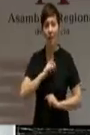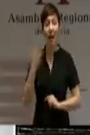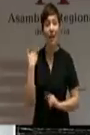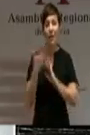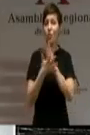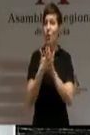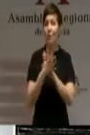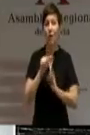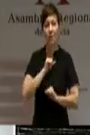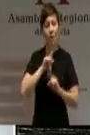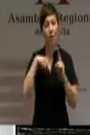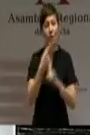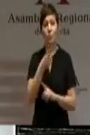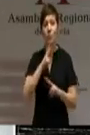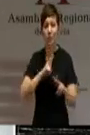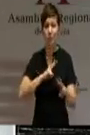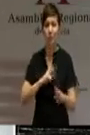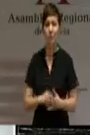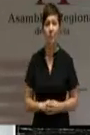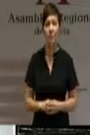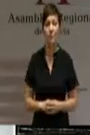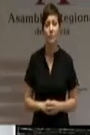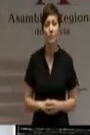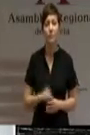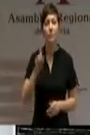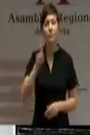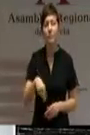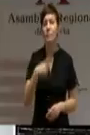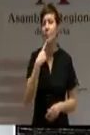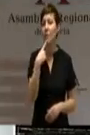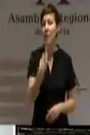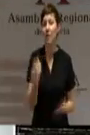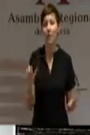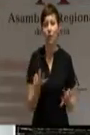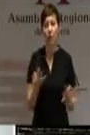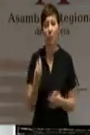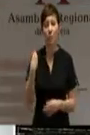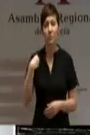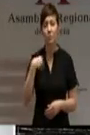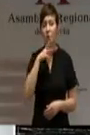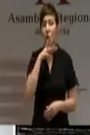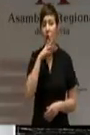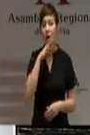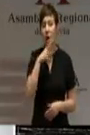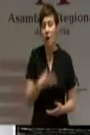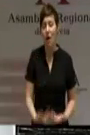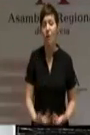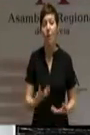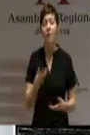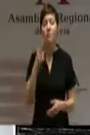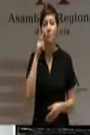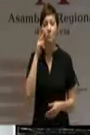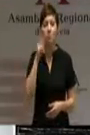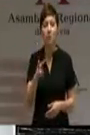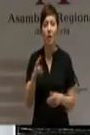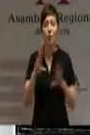pueda después contarnos algo. También le quiero decir que, frente a la cansela que usted mismo aprecia en su partido,